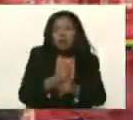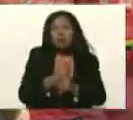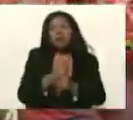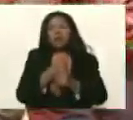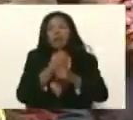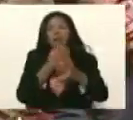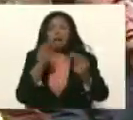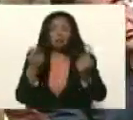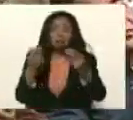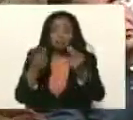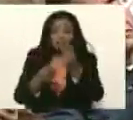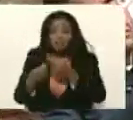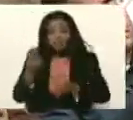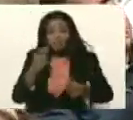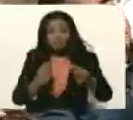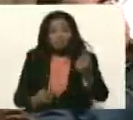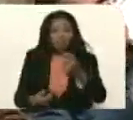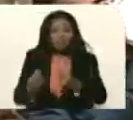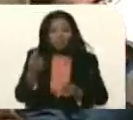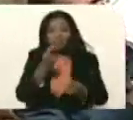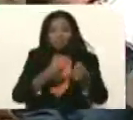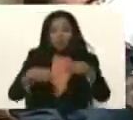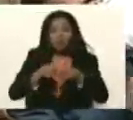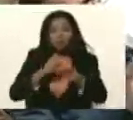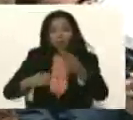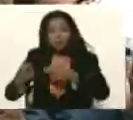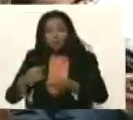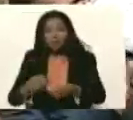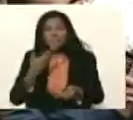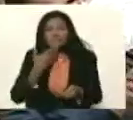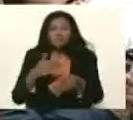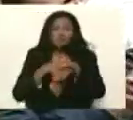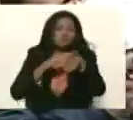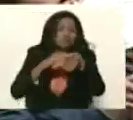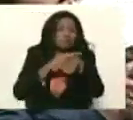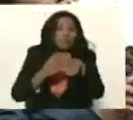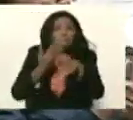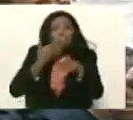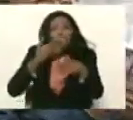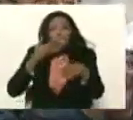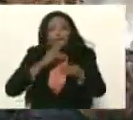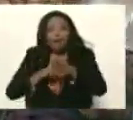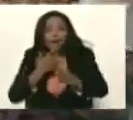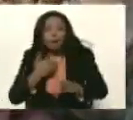comercial, es un pecado, pido perdón, mis pecados,